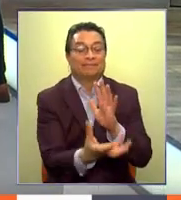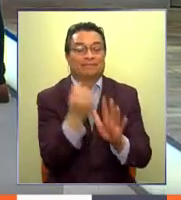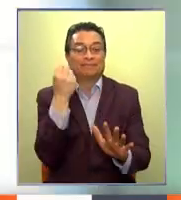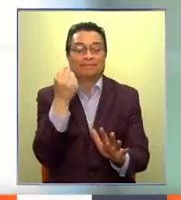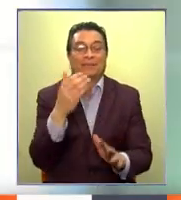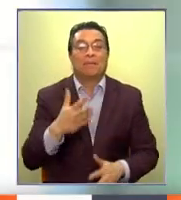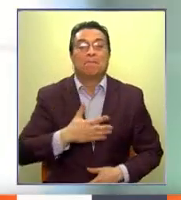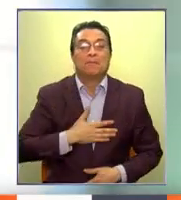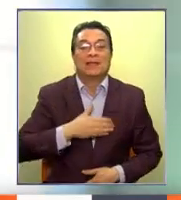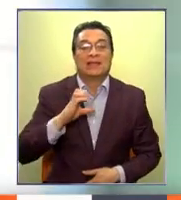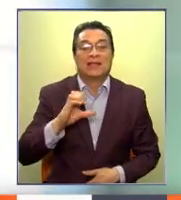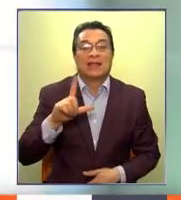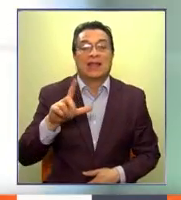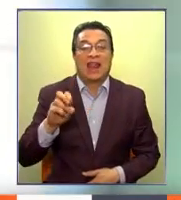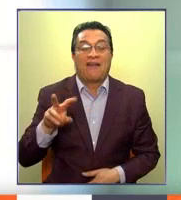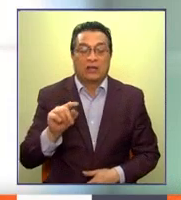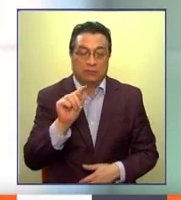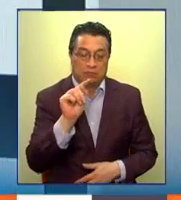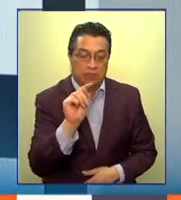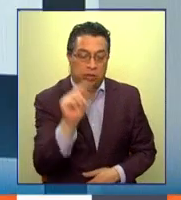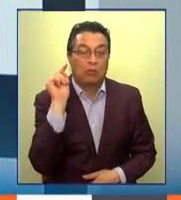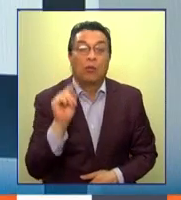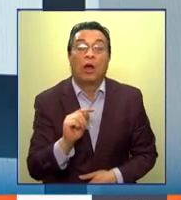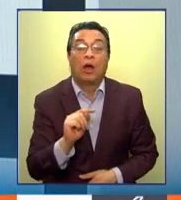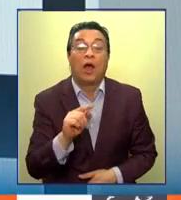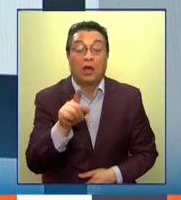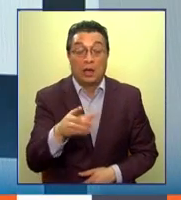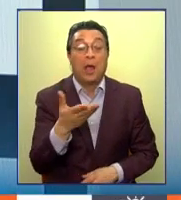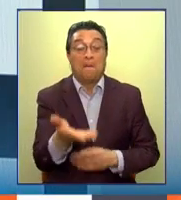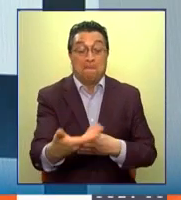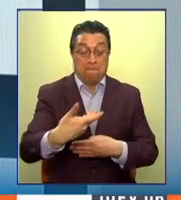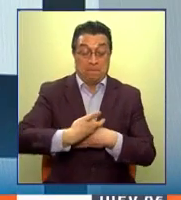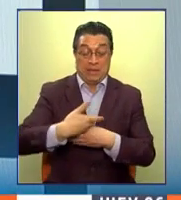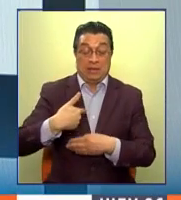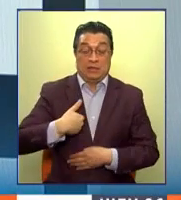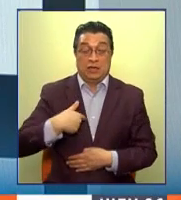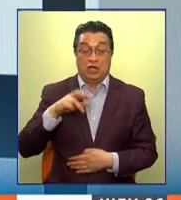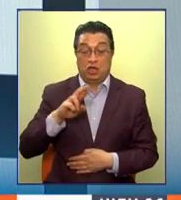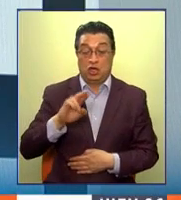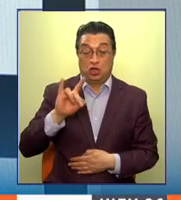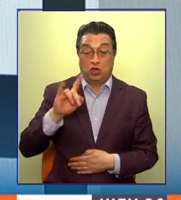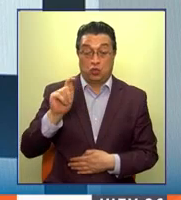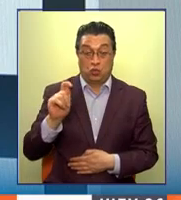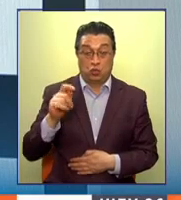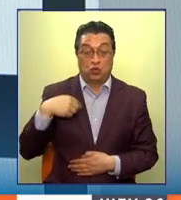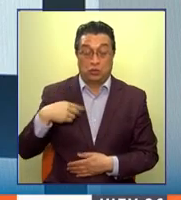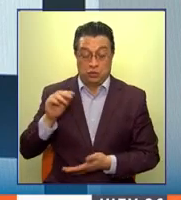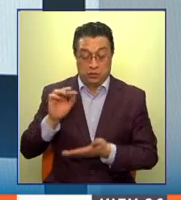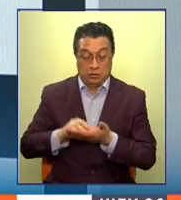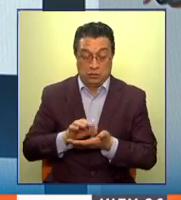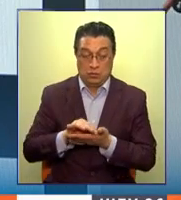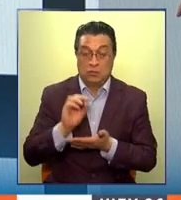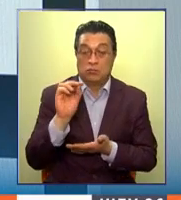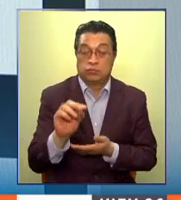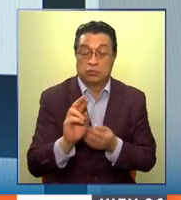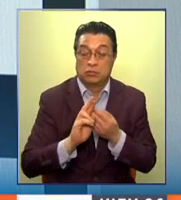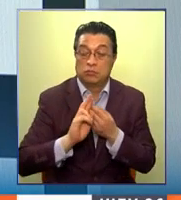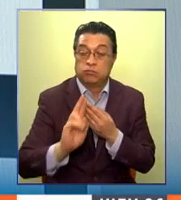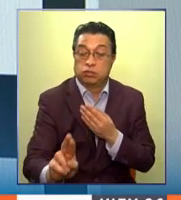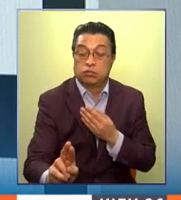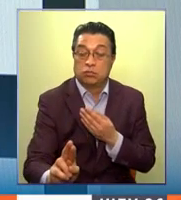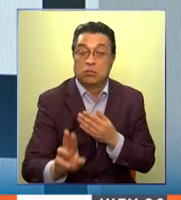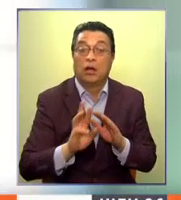Ya, y ahí el sitio le solicitará su root, tras lo cual se le va a enviar, ahí está el ingreso del